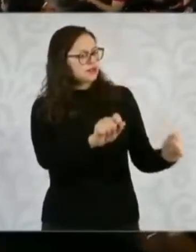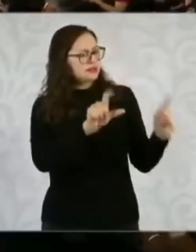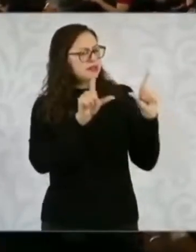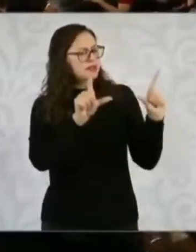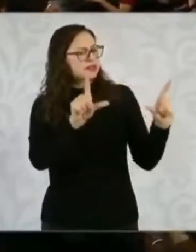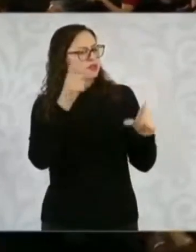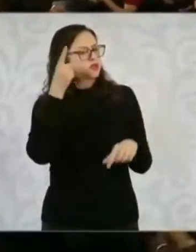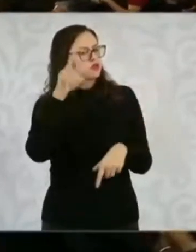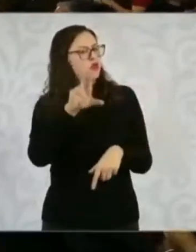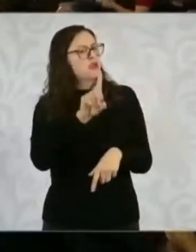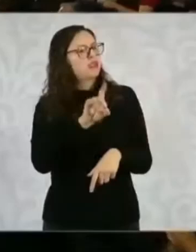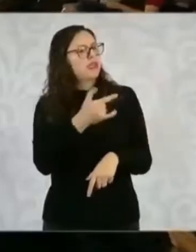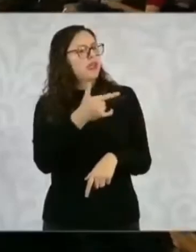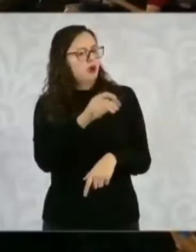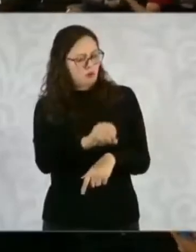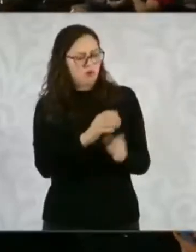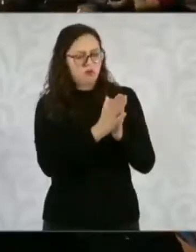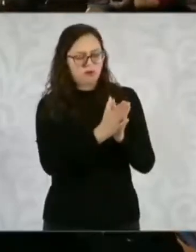Valadez,